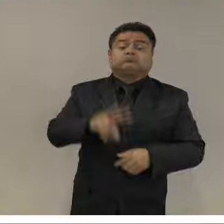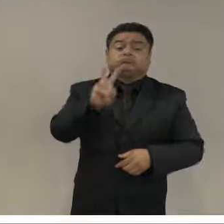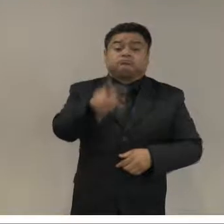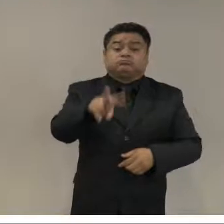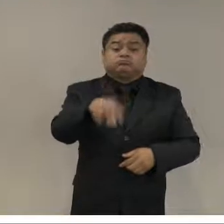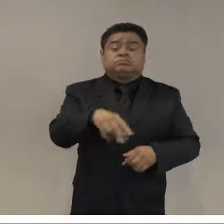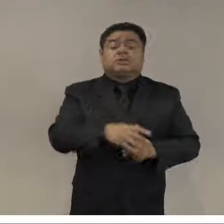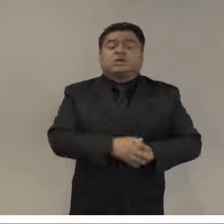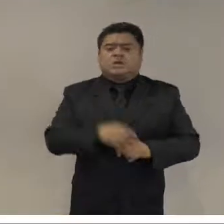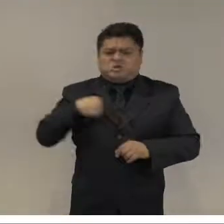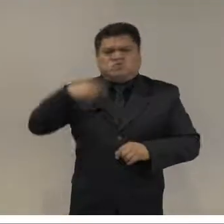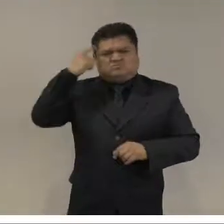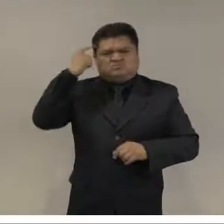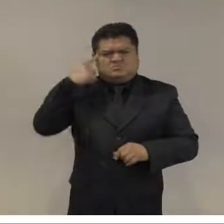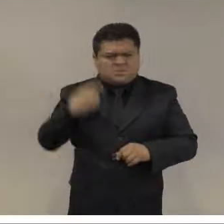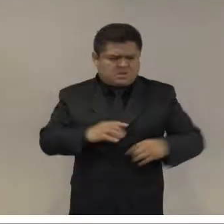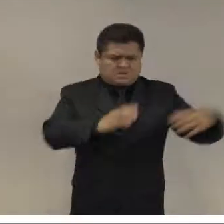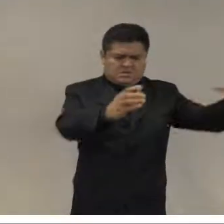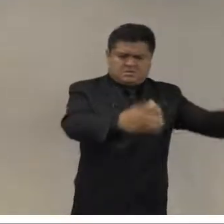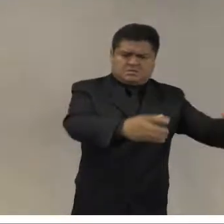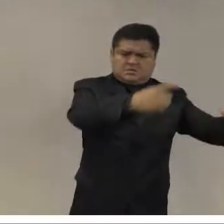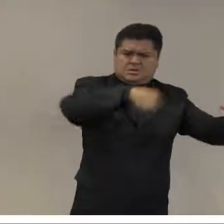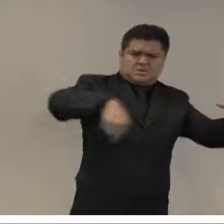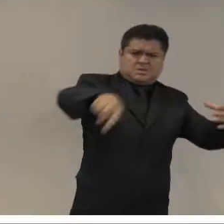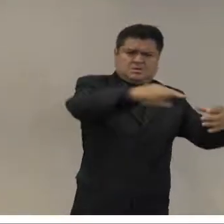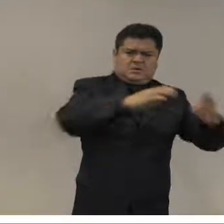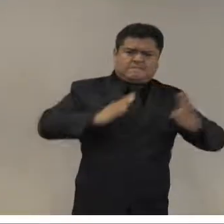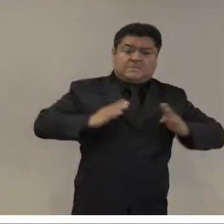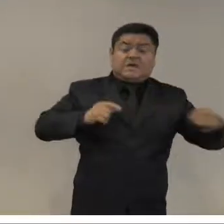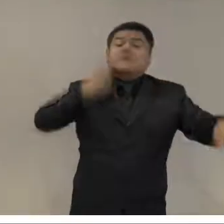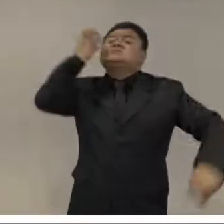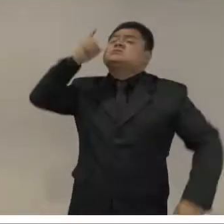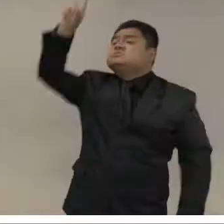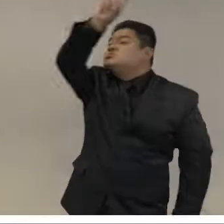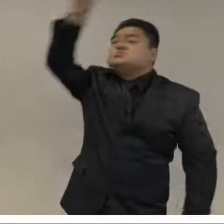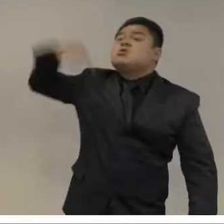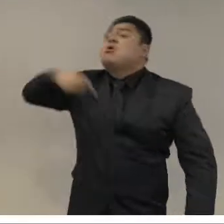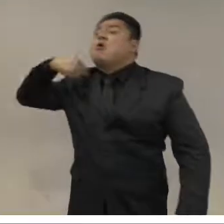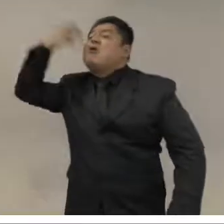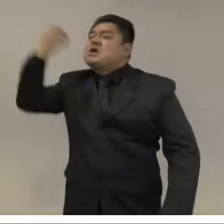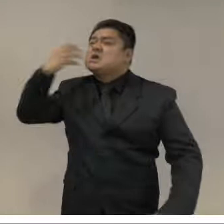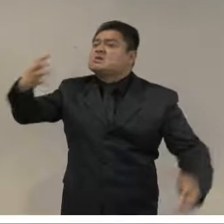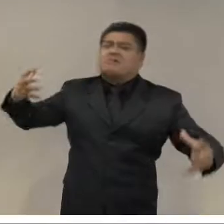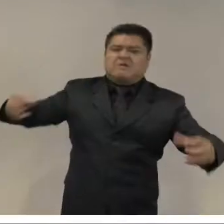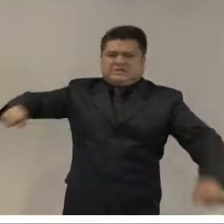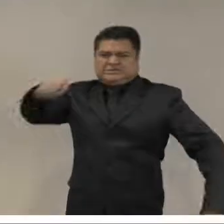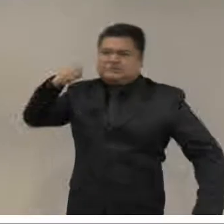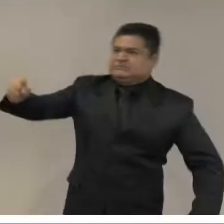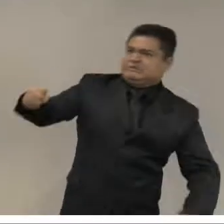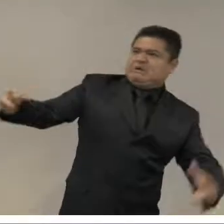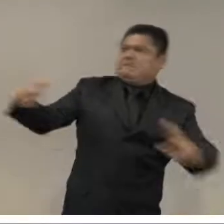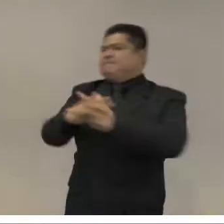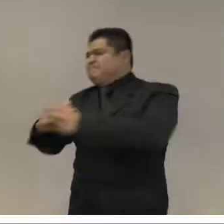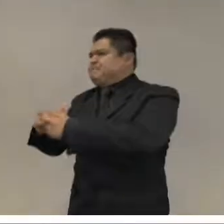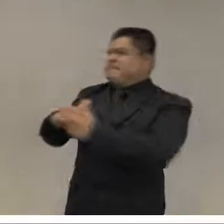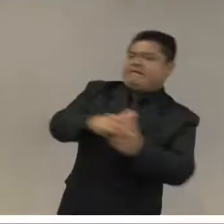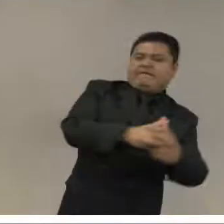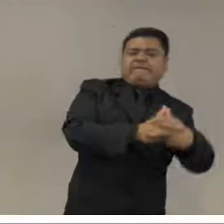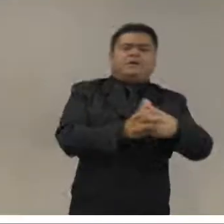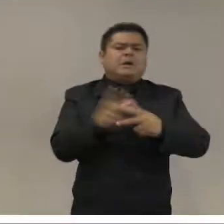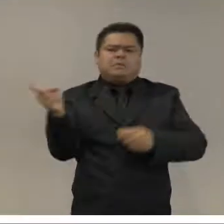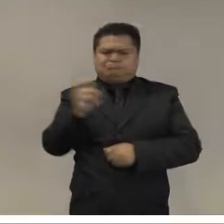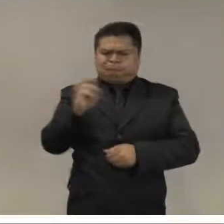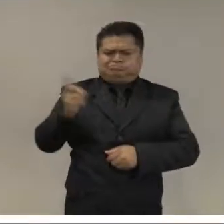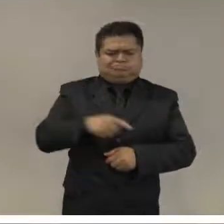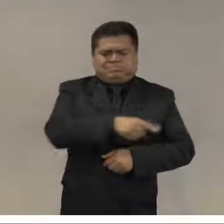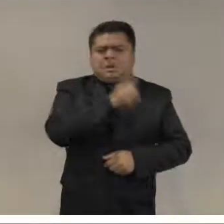los militares mismos buscando copar esos espacios. No hay un gran agarrón de poder, power grab de los militares. De hecho,